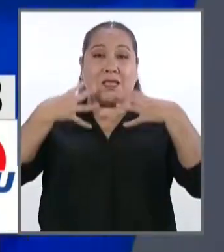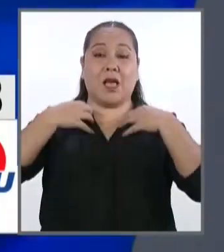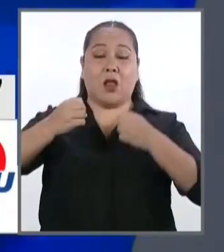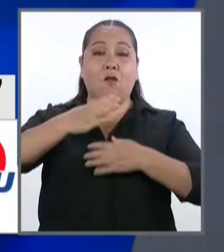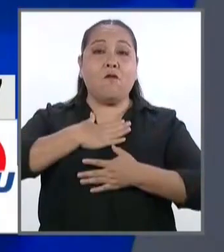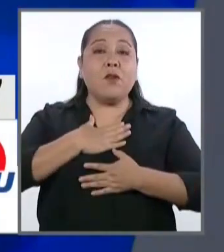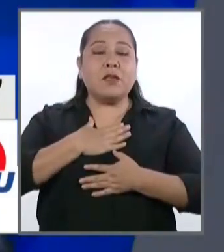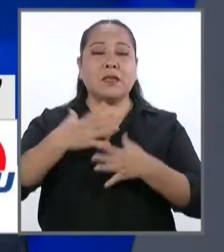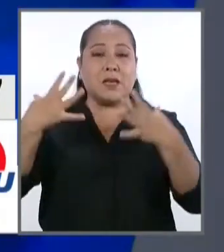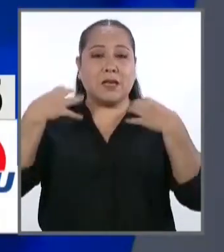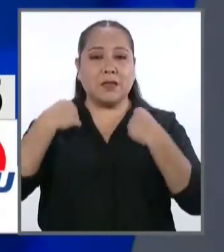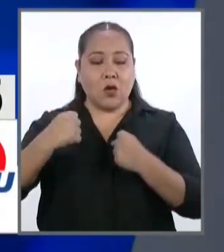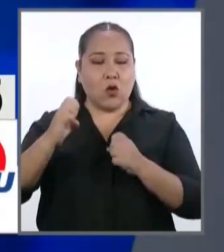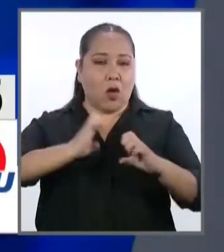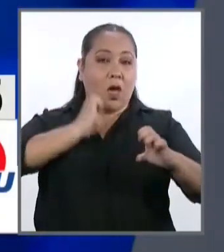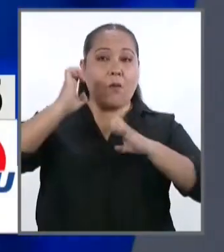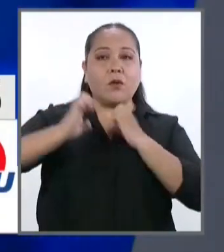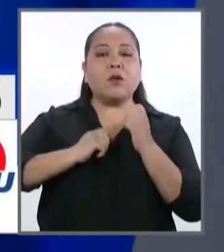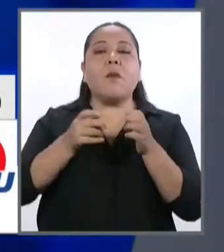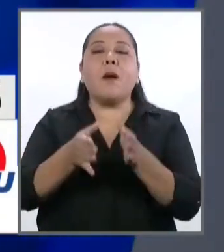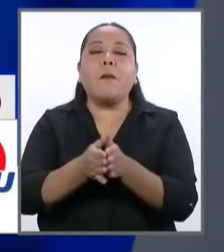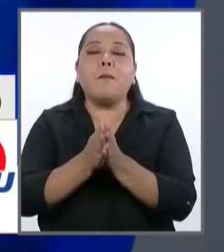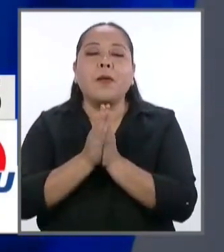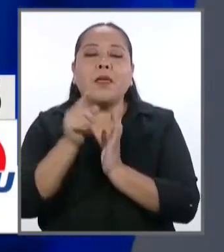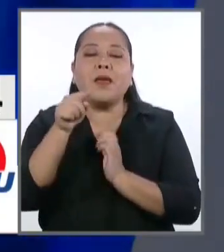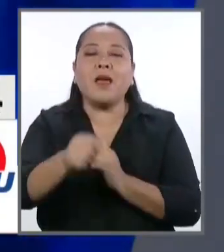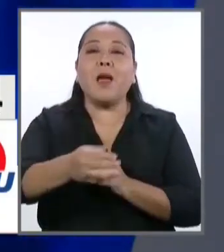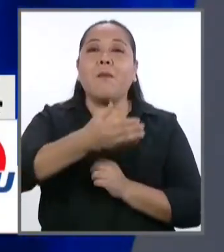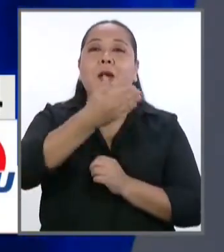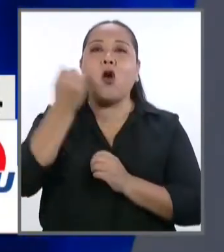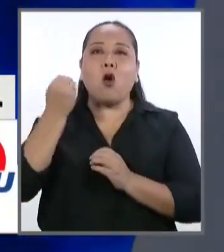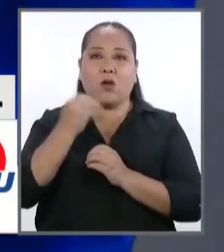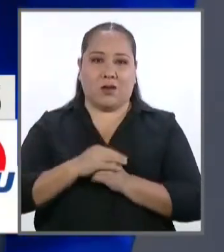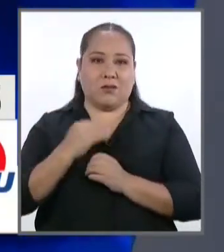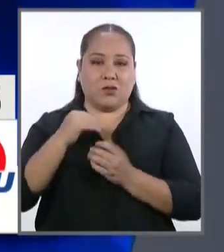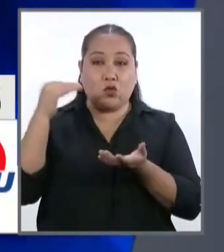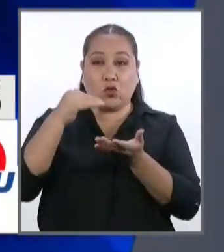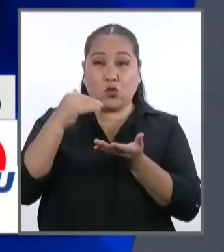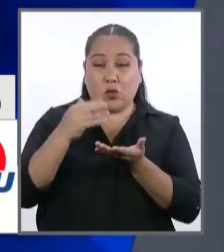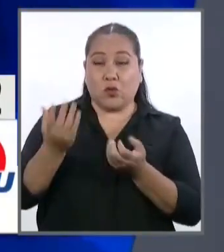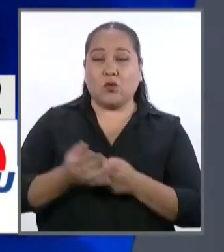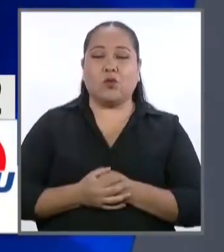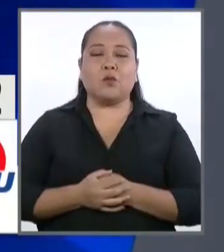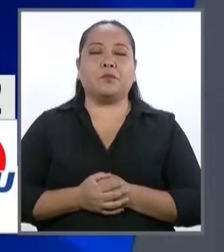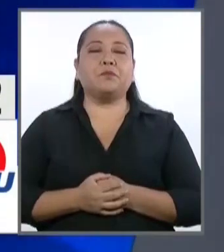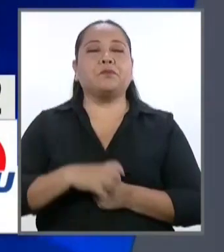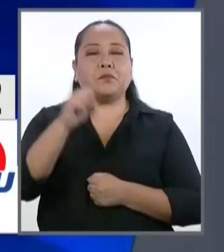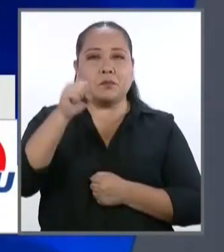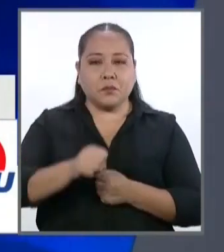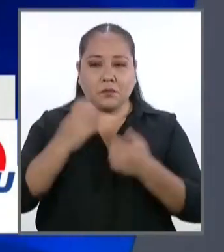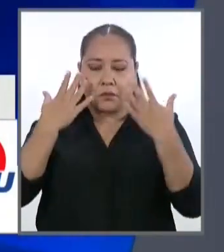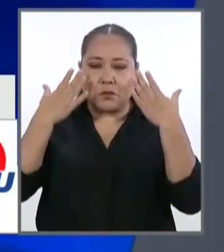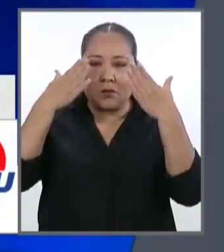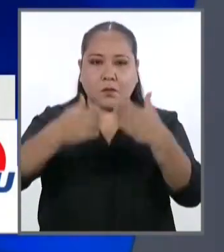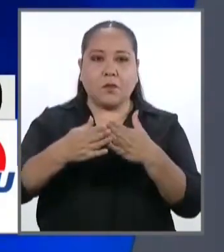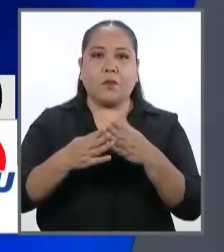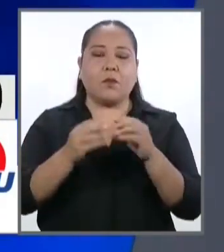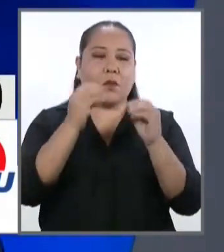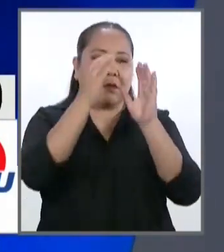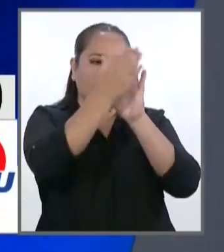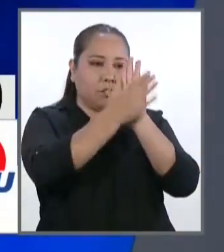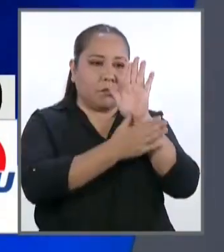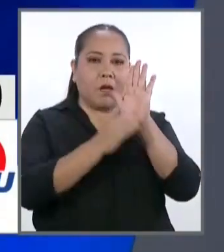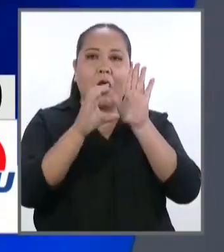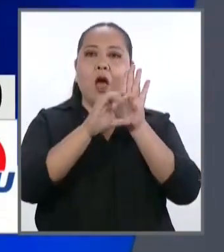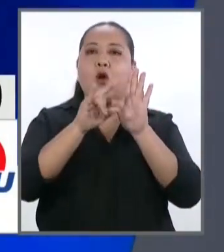y emocional, vamos a poder pedirle que mejore su rendimiento. Y por supuesto, abocarnos a la currícula